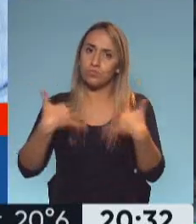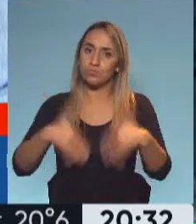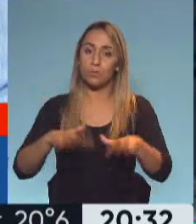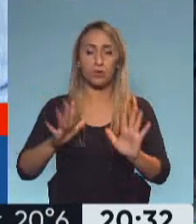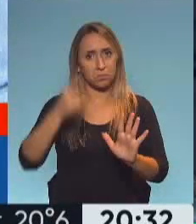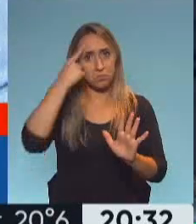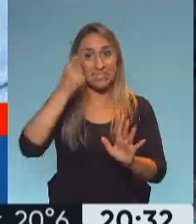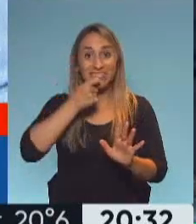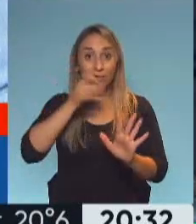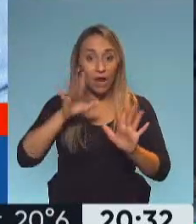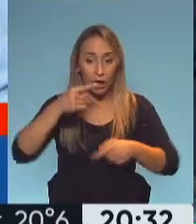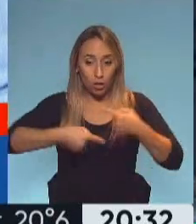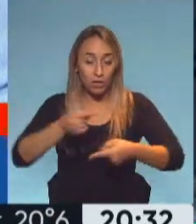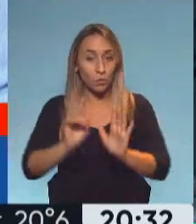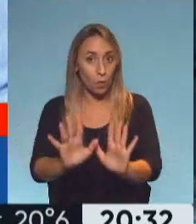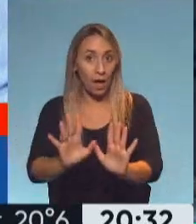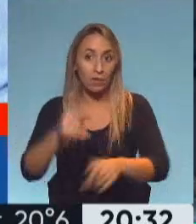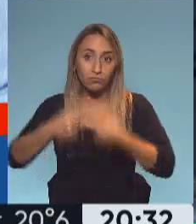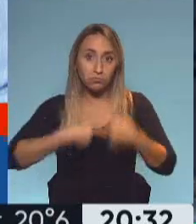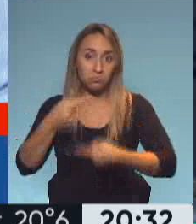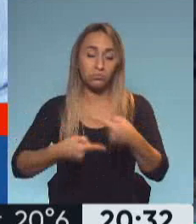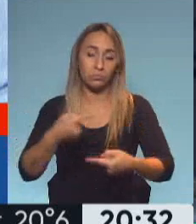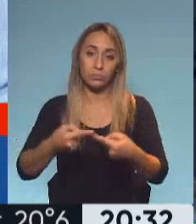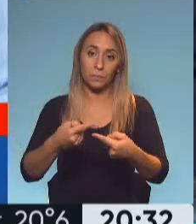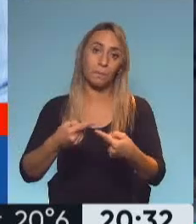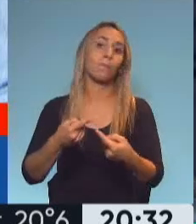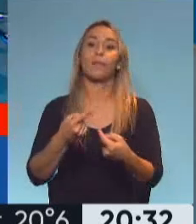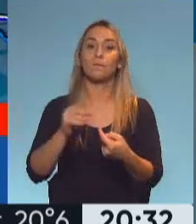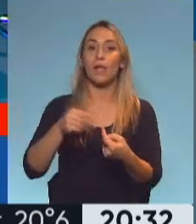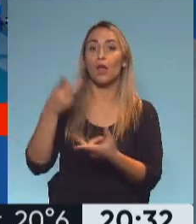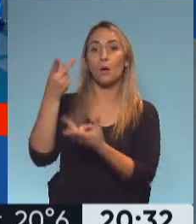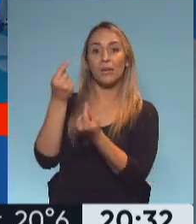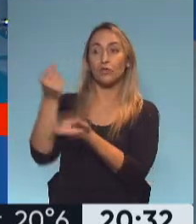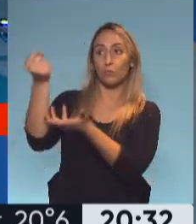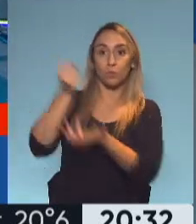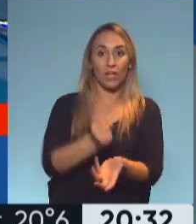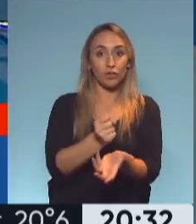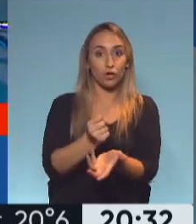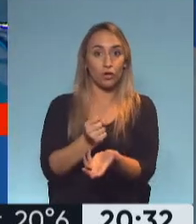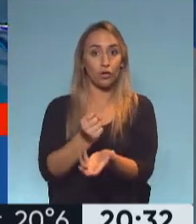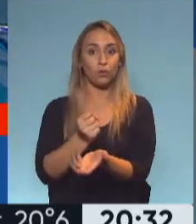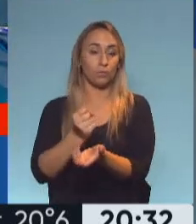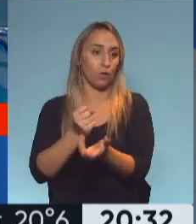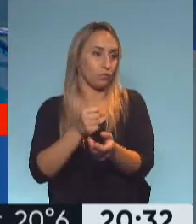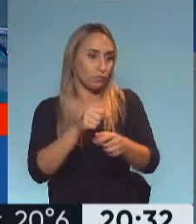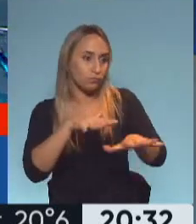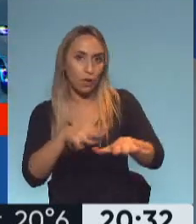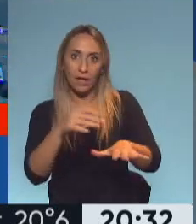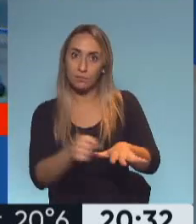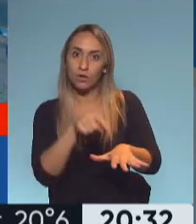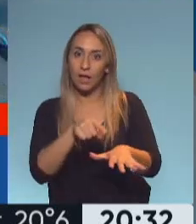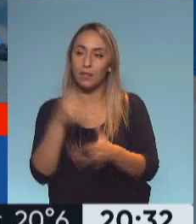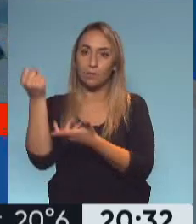se puede mantener que si se le puede otorgar además se le puede asignar el presupuesto que corresponde dada la importancia de esas actividades vamos a ir teniendo